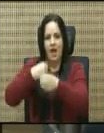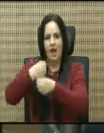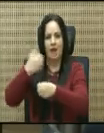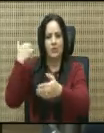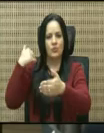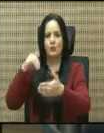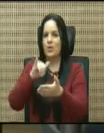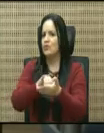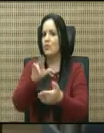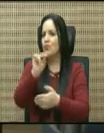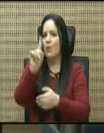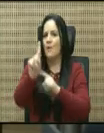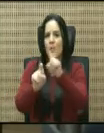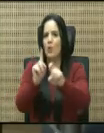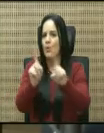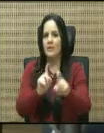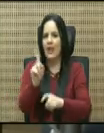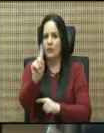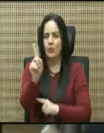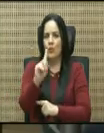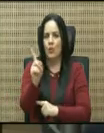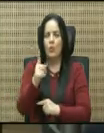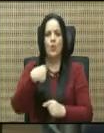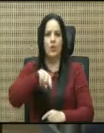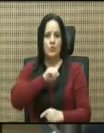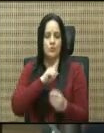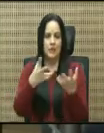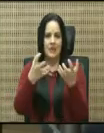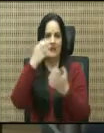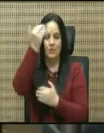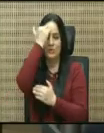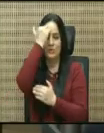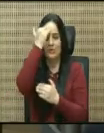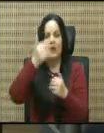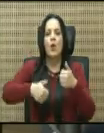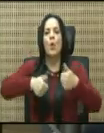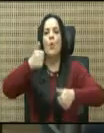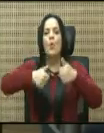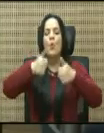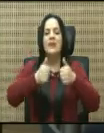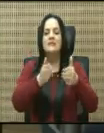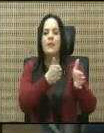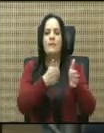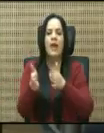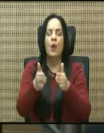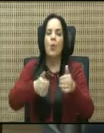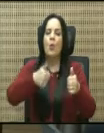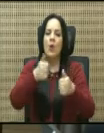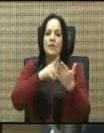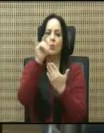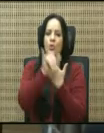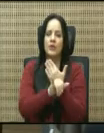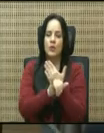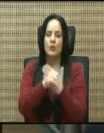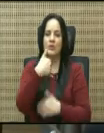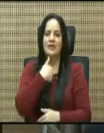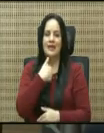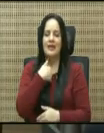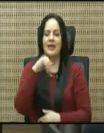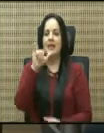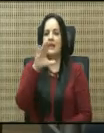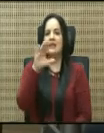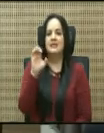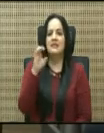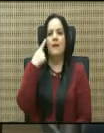preguntando eso. Lo que queremos saber es cuál es el plan, cuáles son los proyectos que tiene el ICE